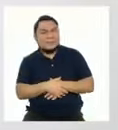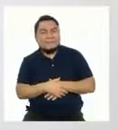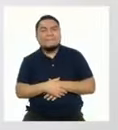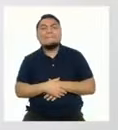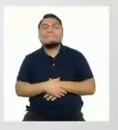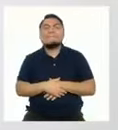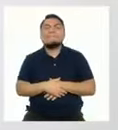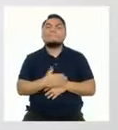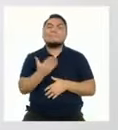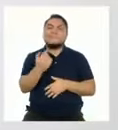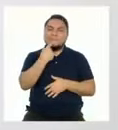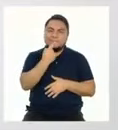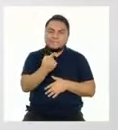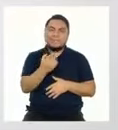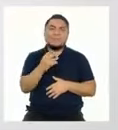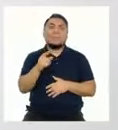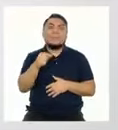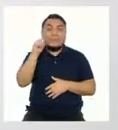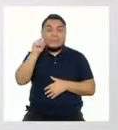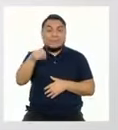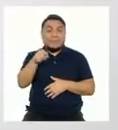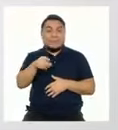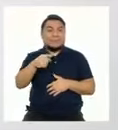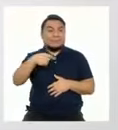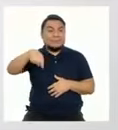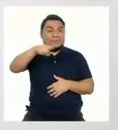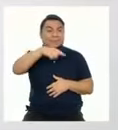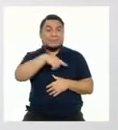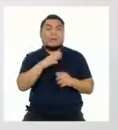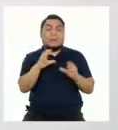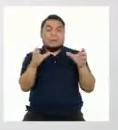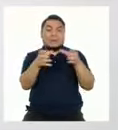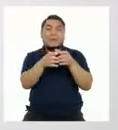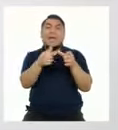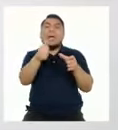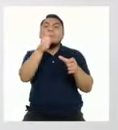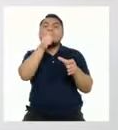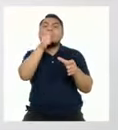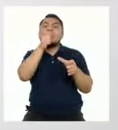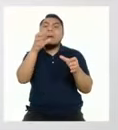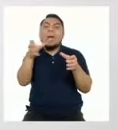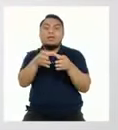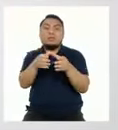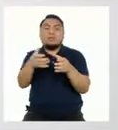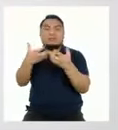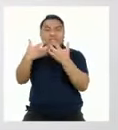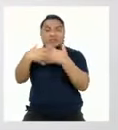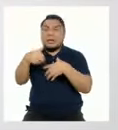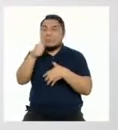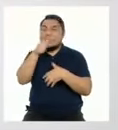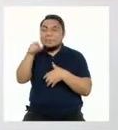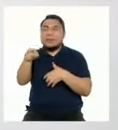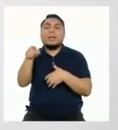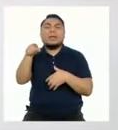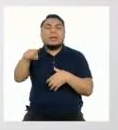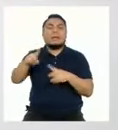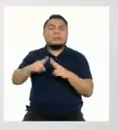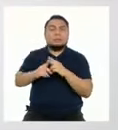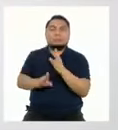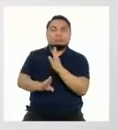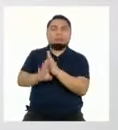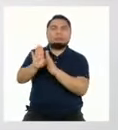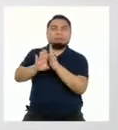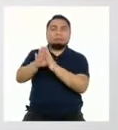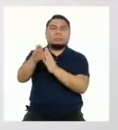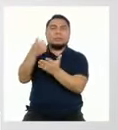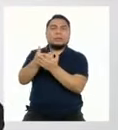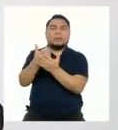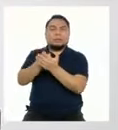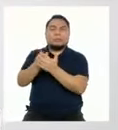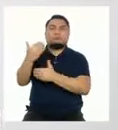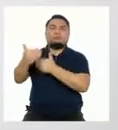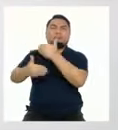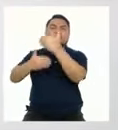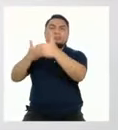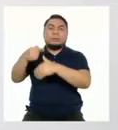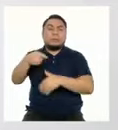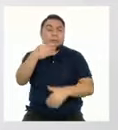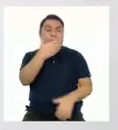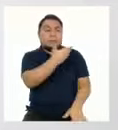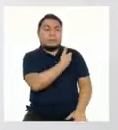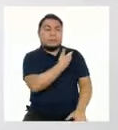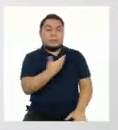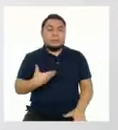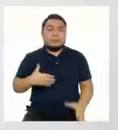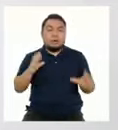Digamos que en este sistema el sector privado es el principal motor económico y el Estado tiene la